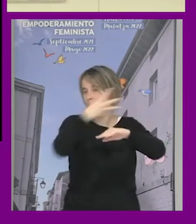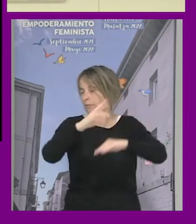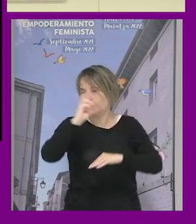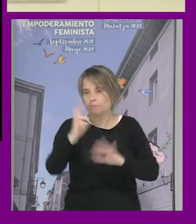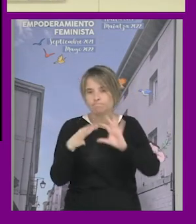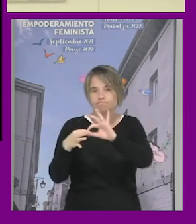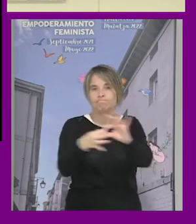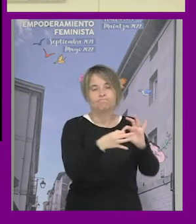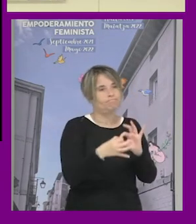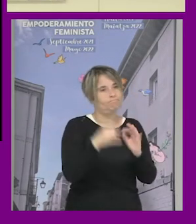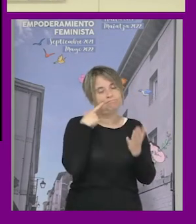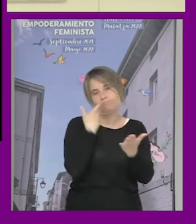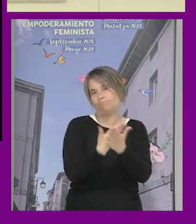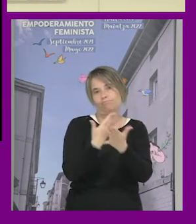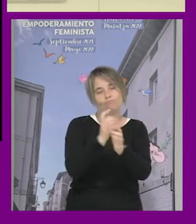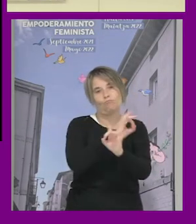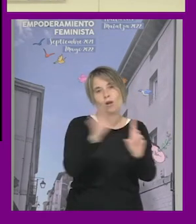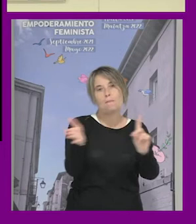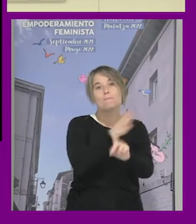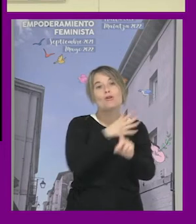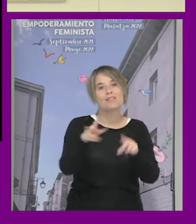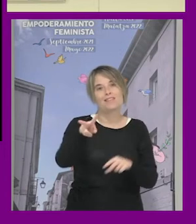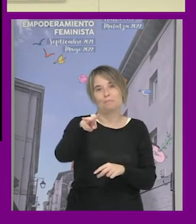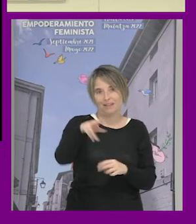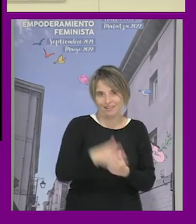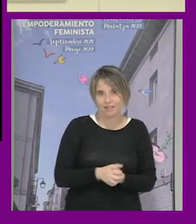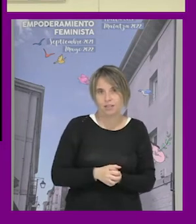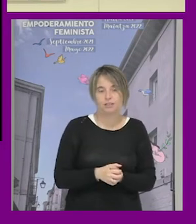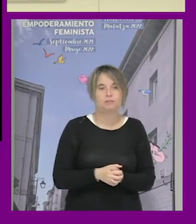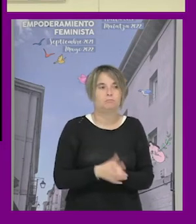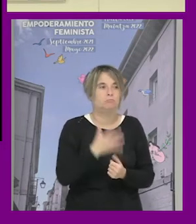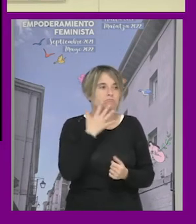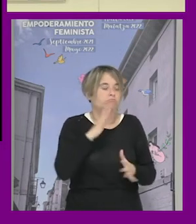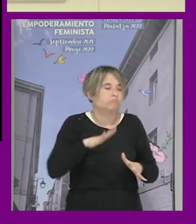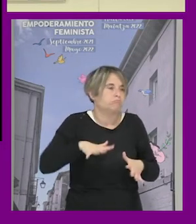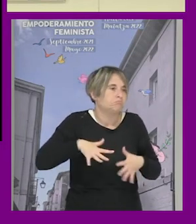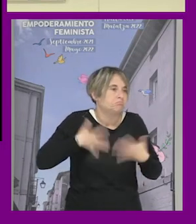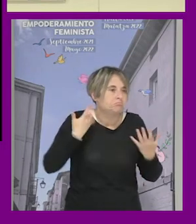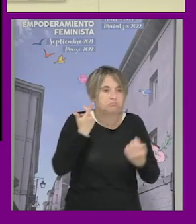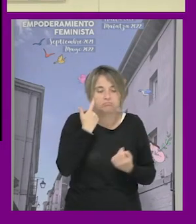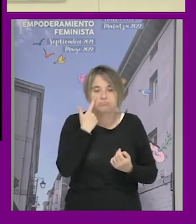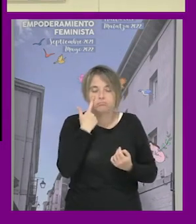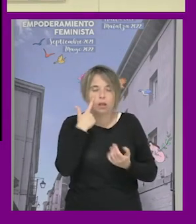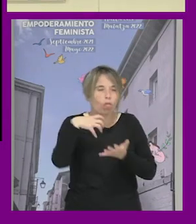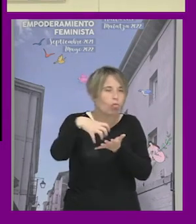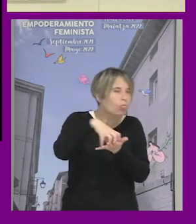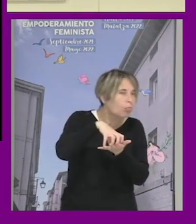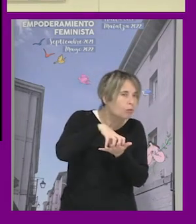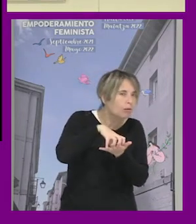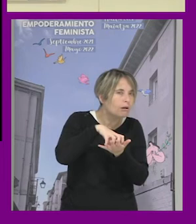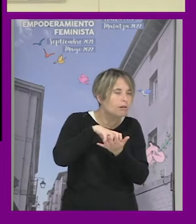también se evidencia en el caso de las violencias en parejas que de repente tenemos la duda de